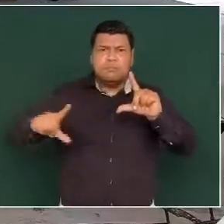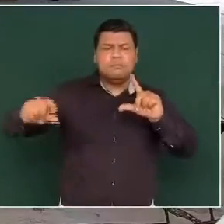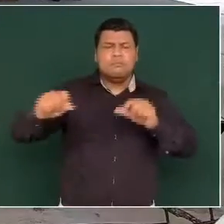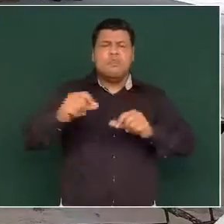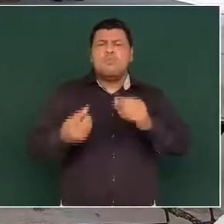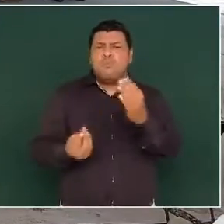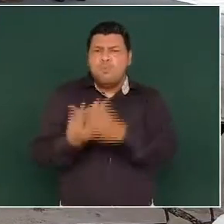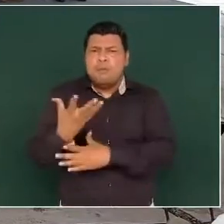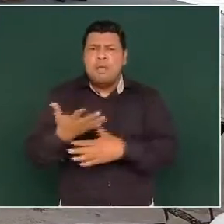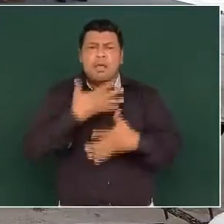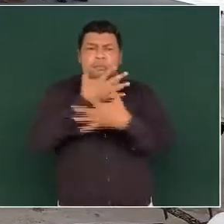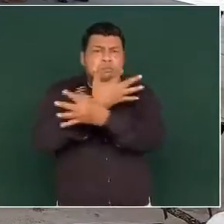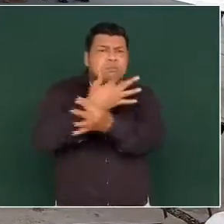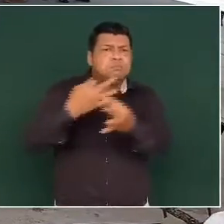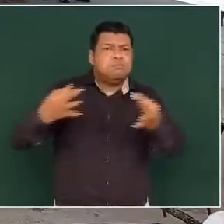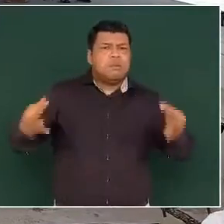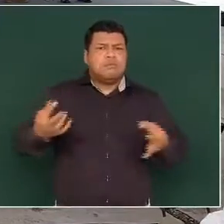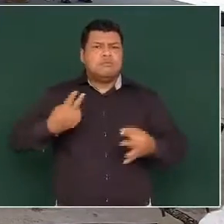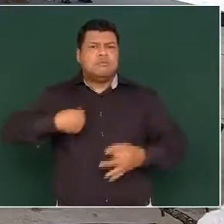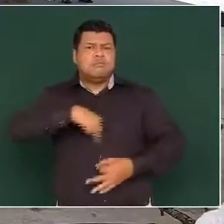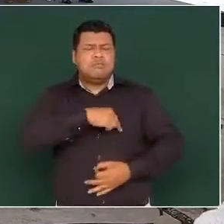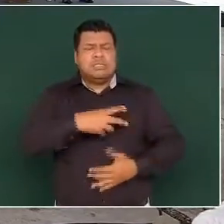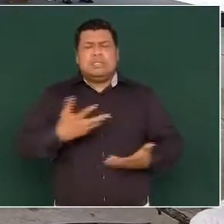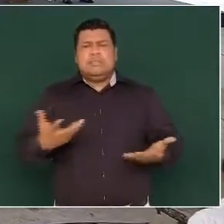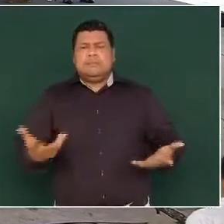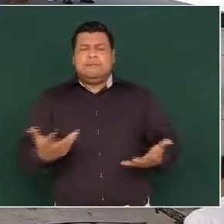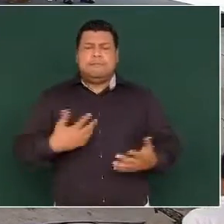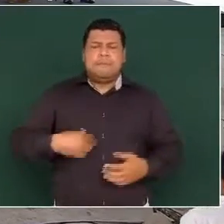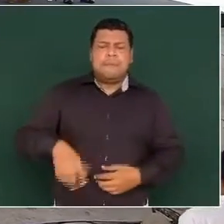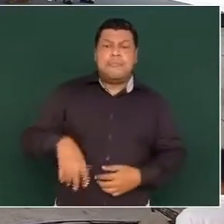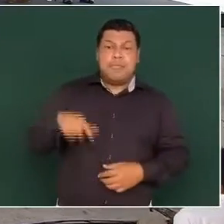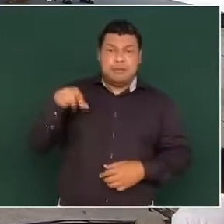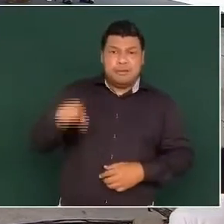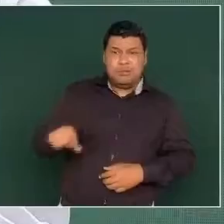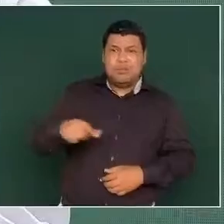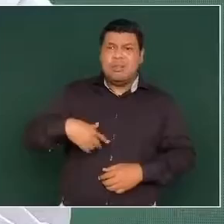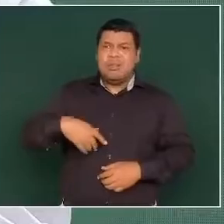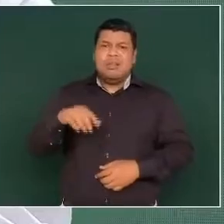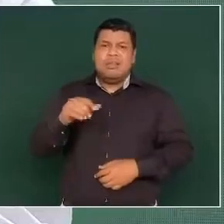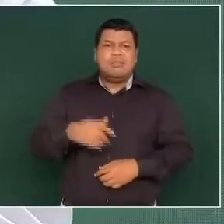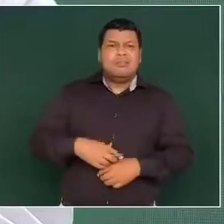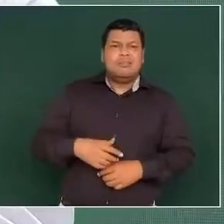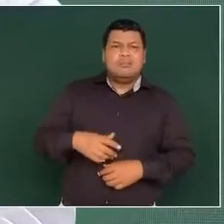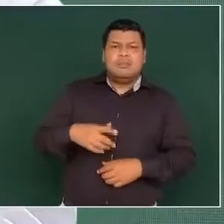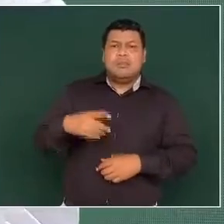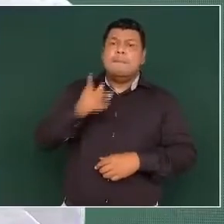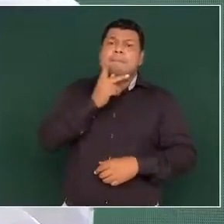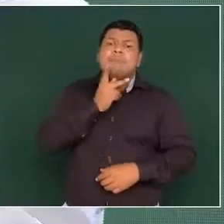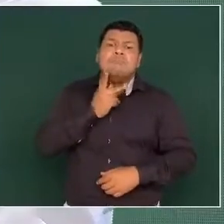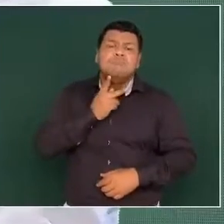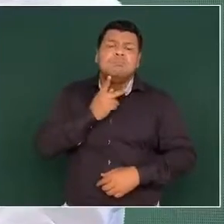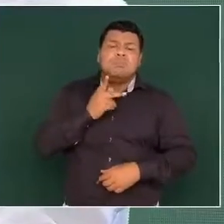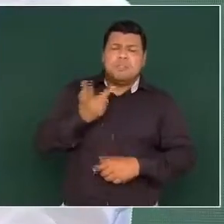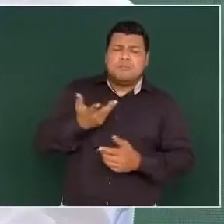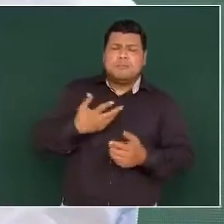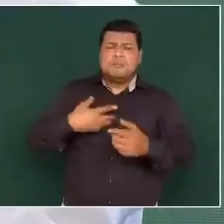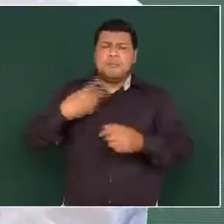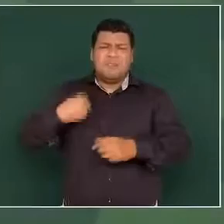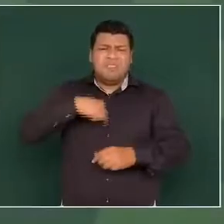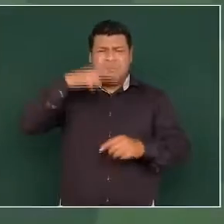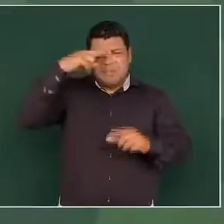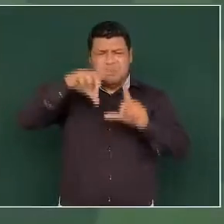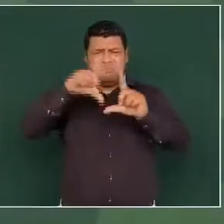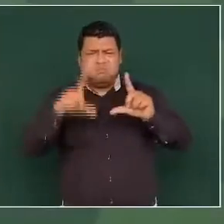estamos rescatando la industria petrolera nacional?